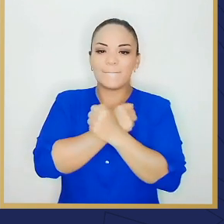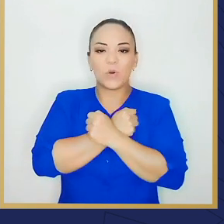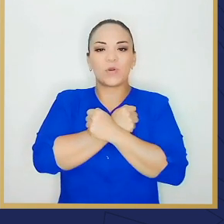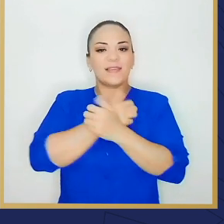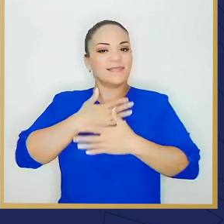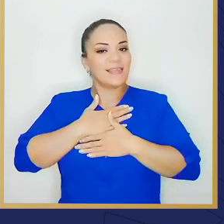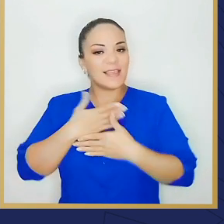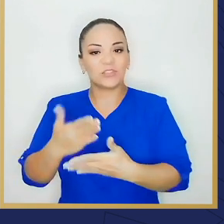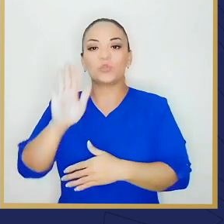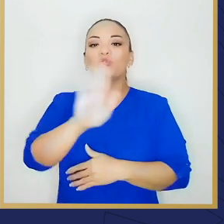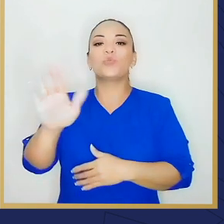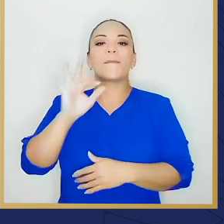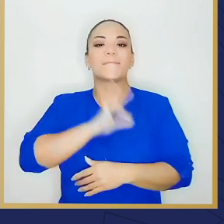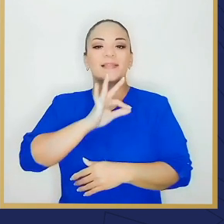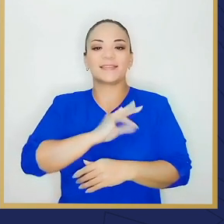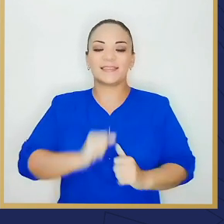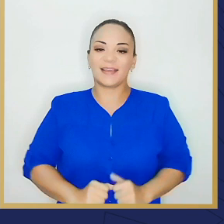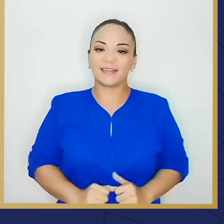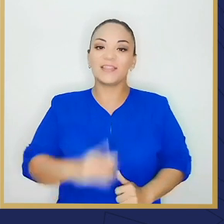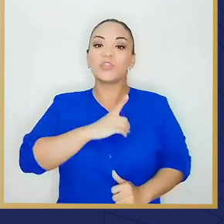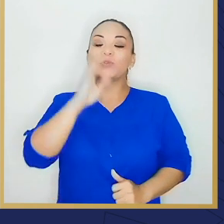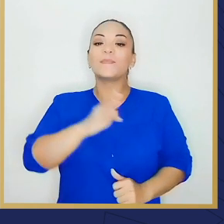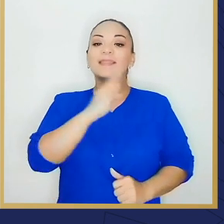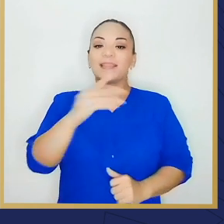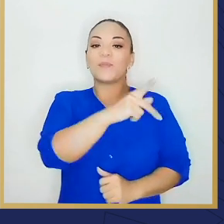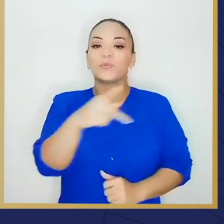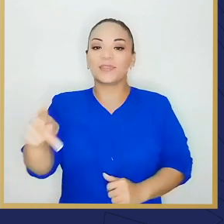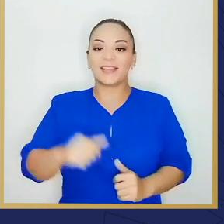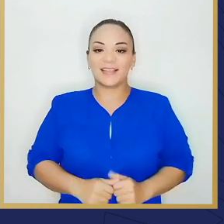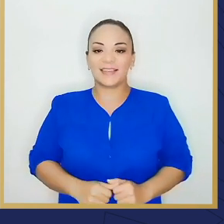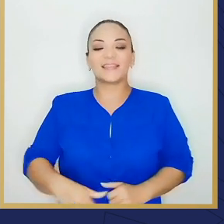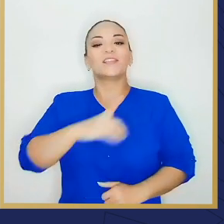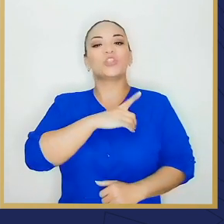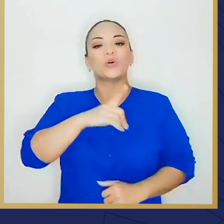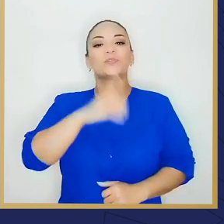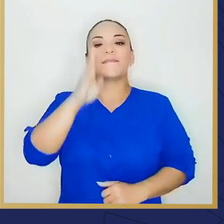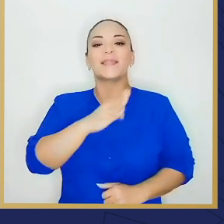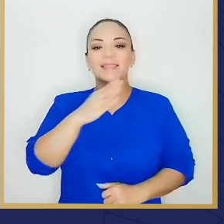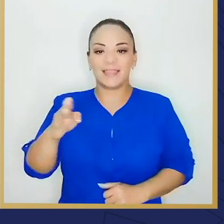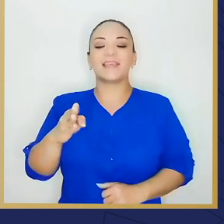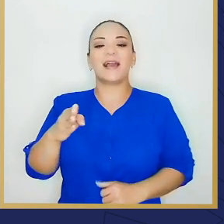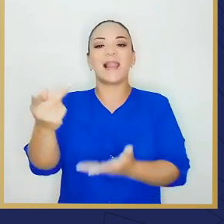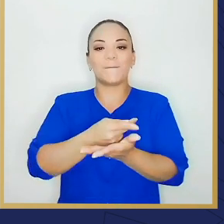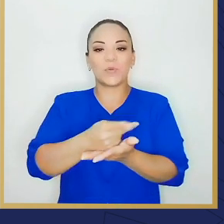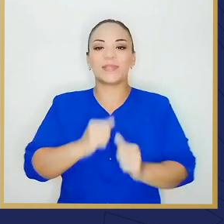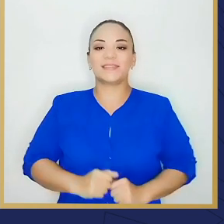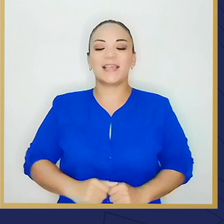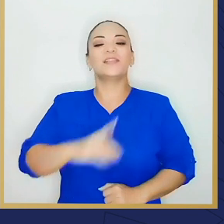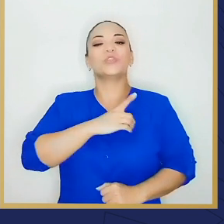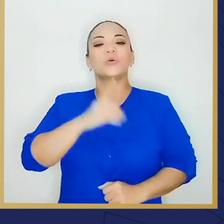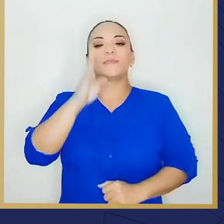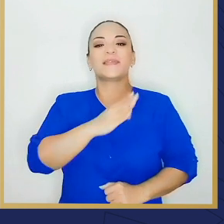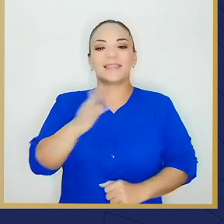con dedicación por su bienestar. Que Dios bendiga el puerto, que Dios bendiga puntarenas y que